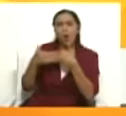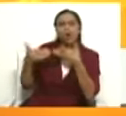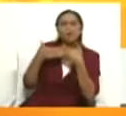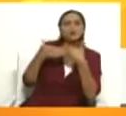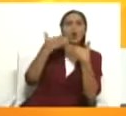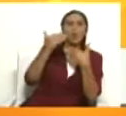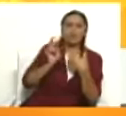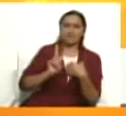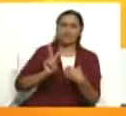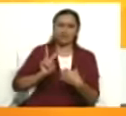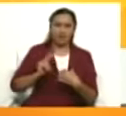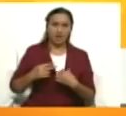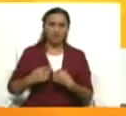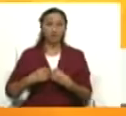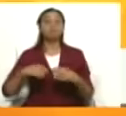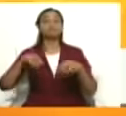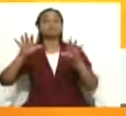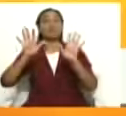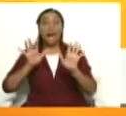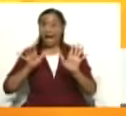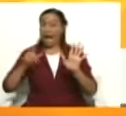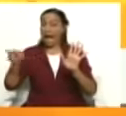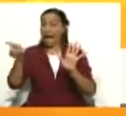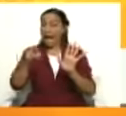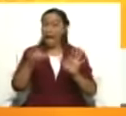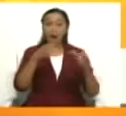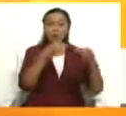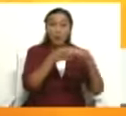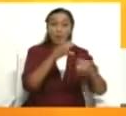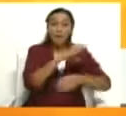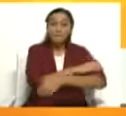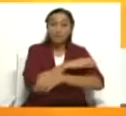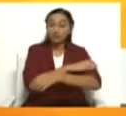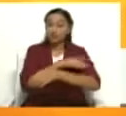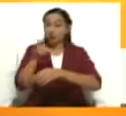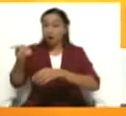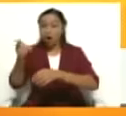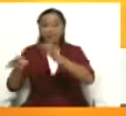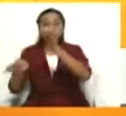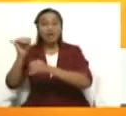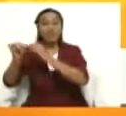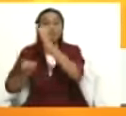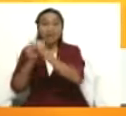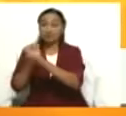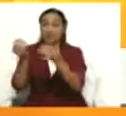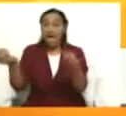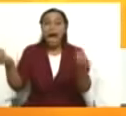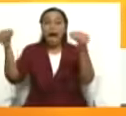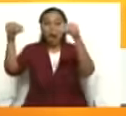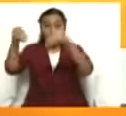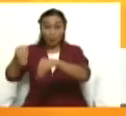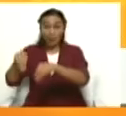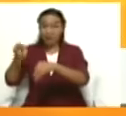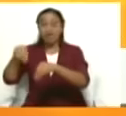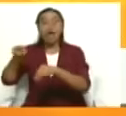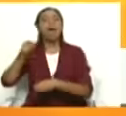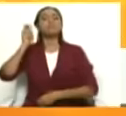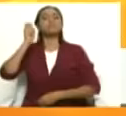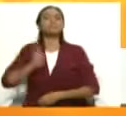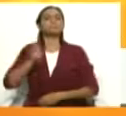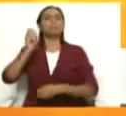basaron su decisión y también lo demostramos con estudios que fueron debidamente certificados